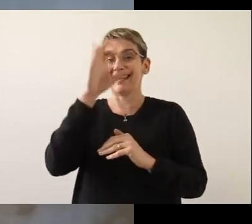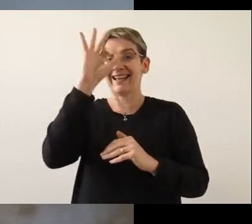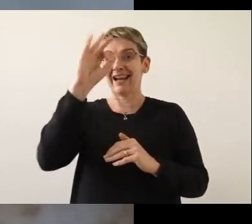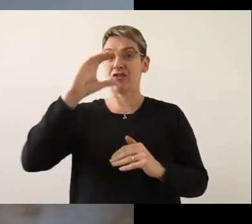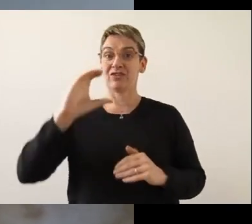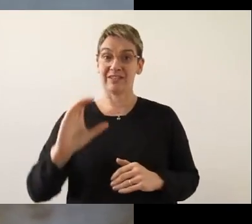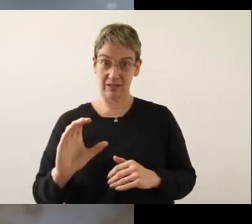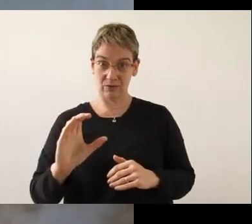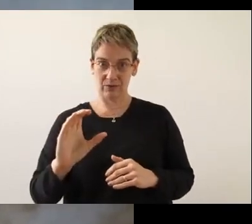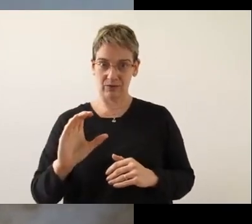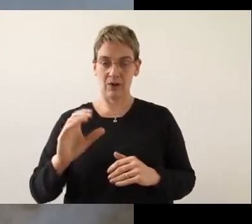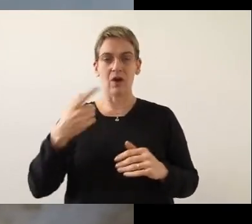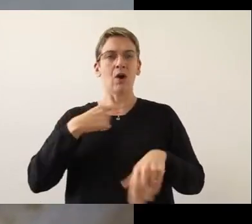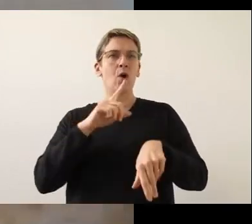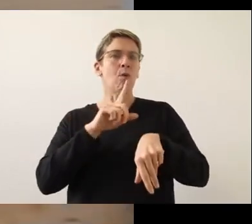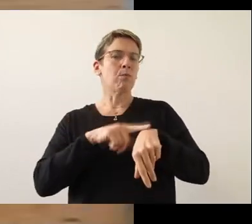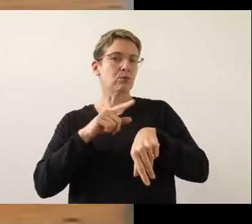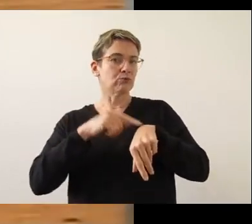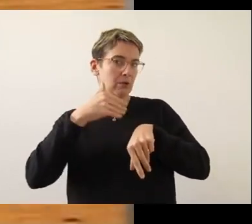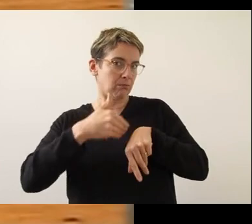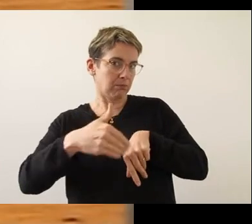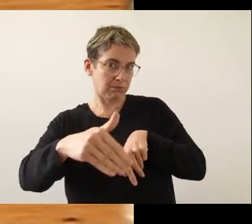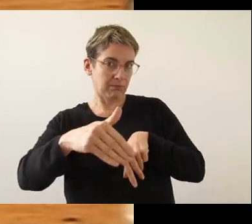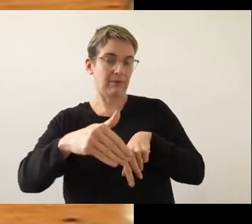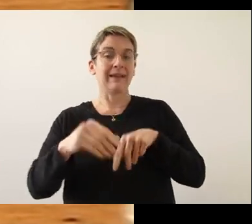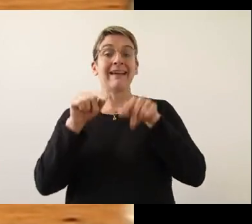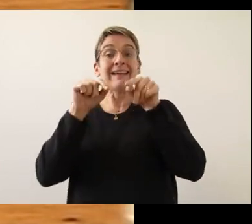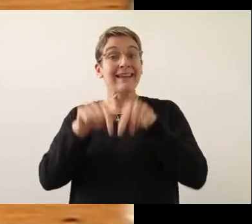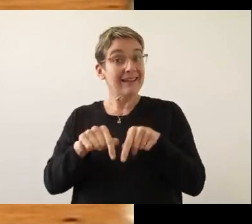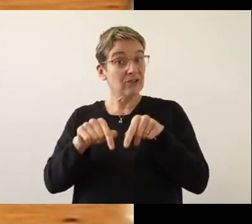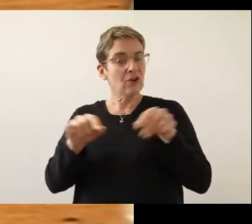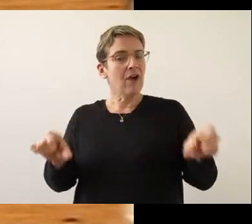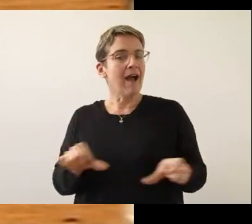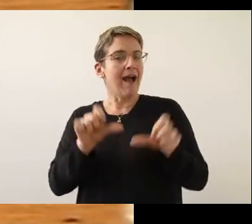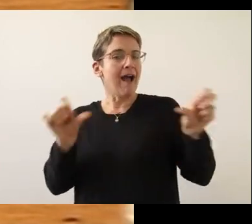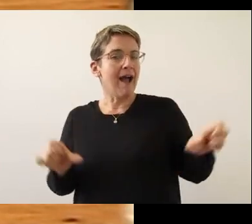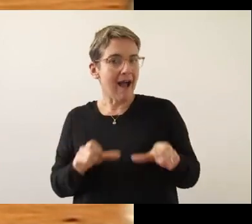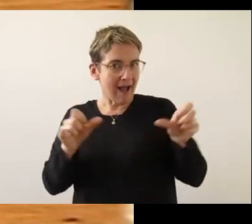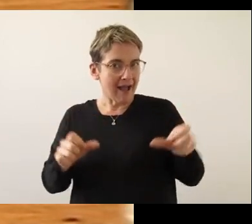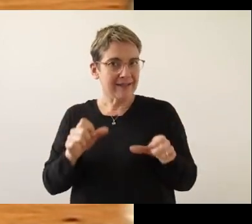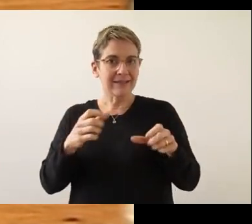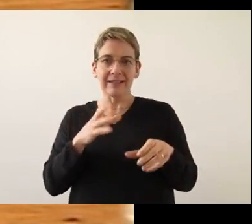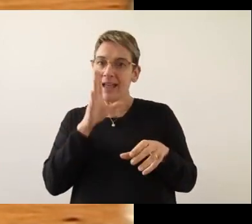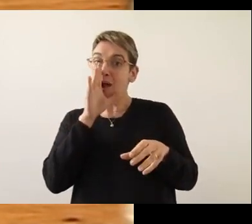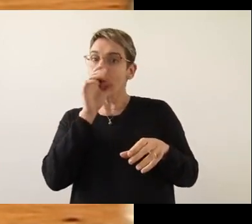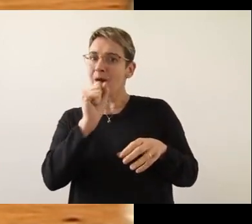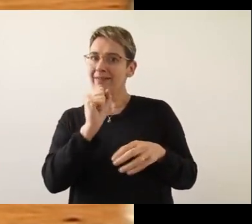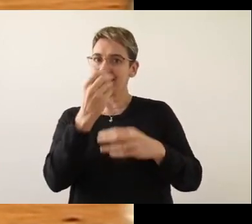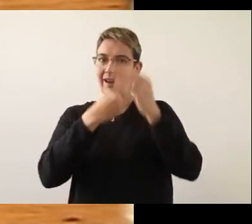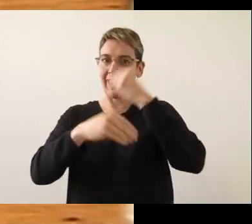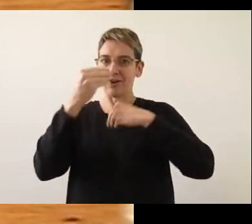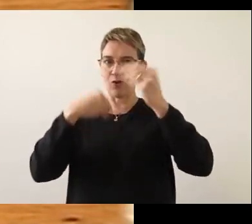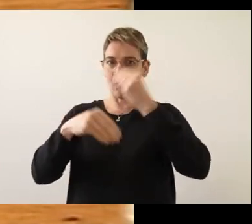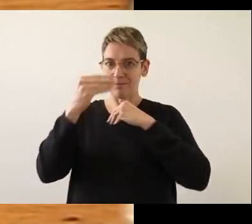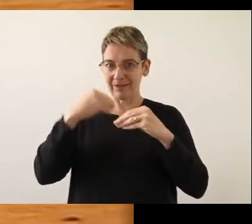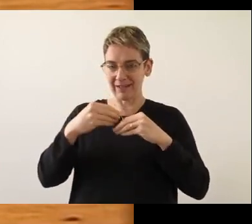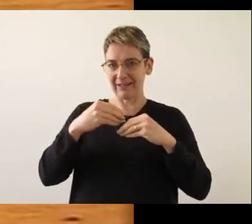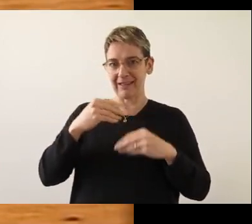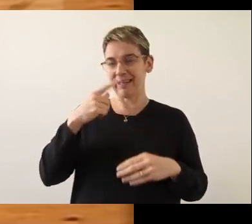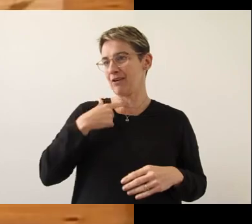centígrados por un tiempo determinado. Esto asegura la conservación de los alimentos sin